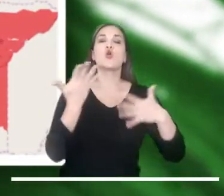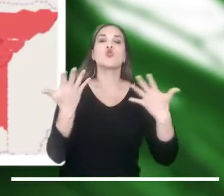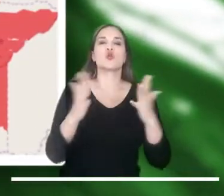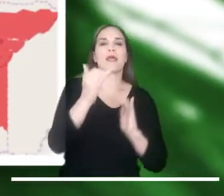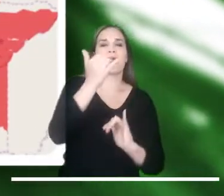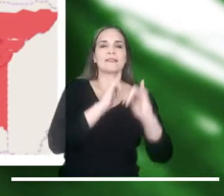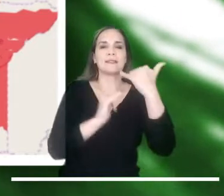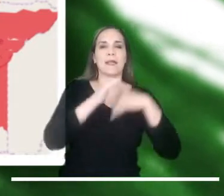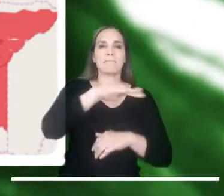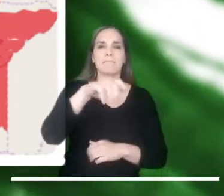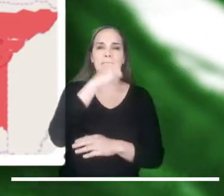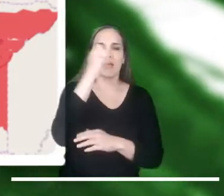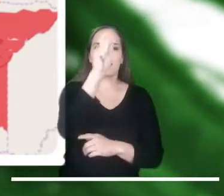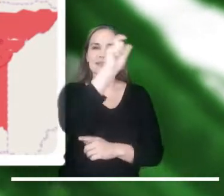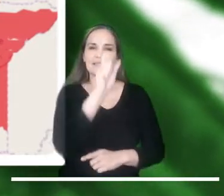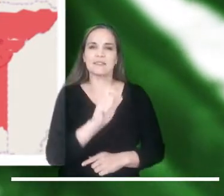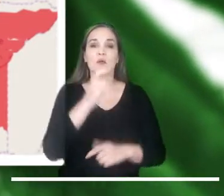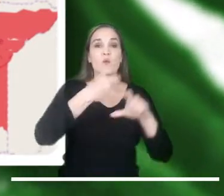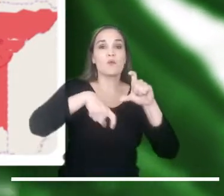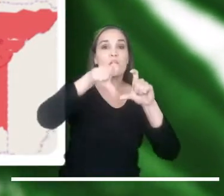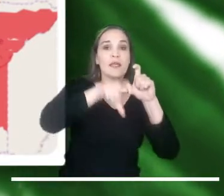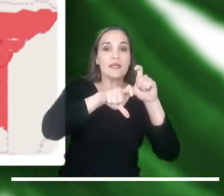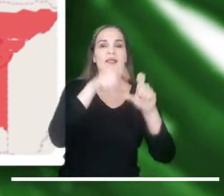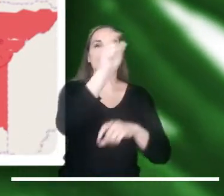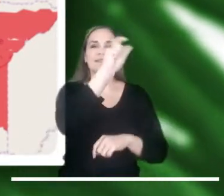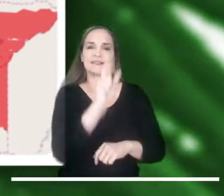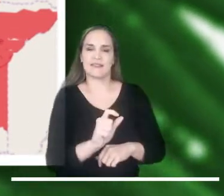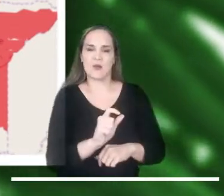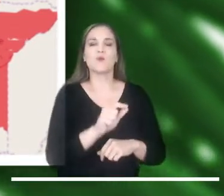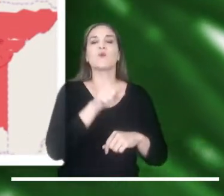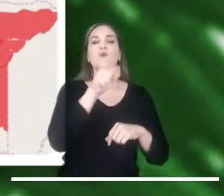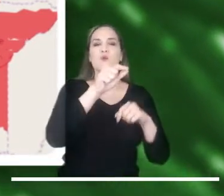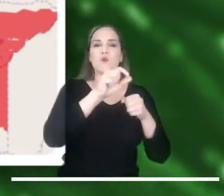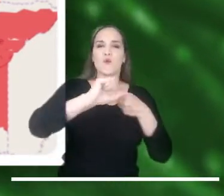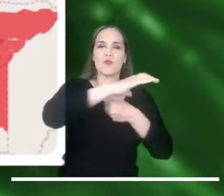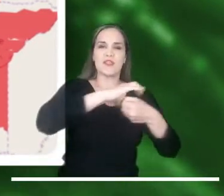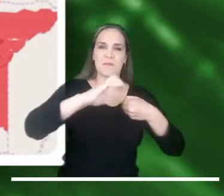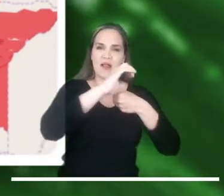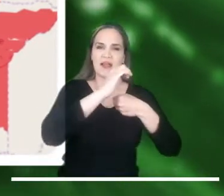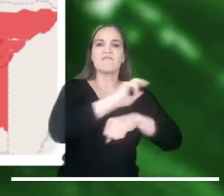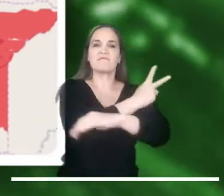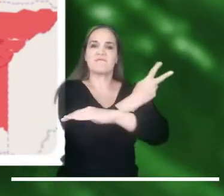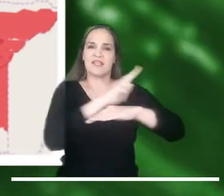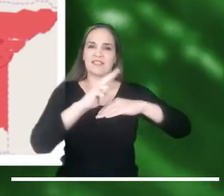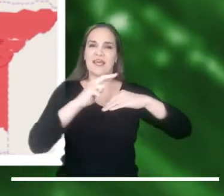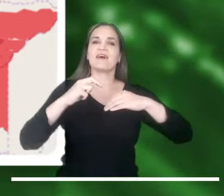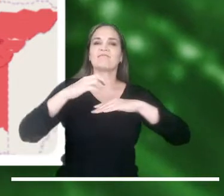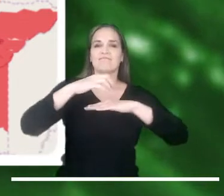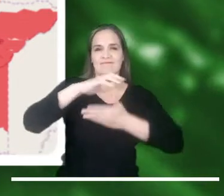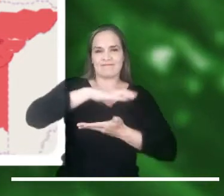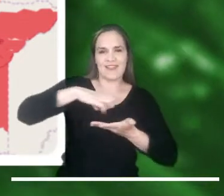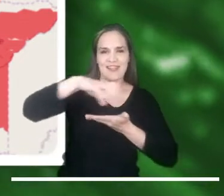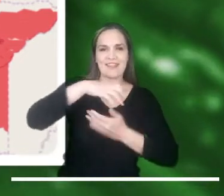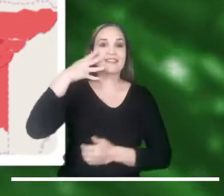Alerta roja por probables incendios en las regiones de Casanare, Meta, Cesar, La Guajira, Cundinamarca, Boyacá, Arauca,